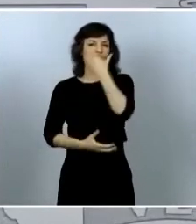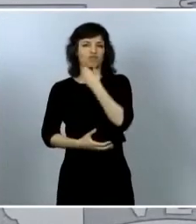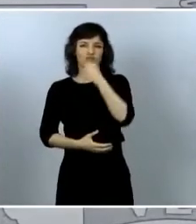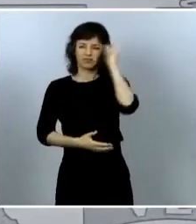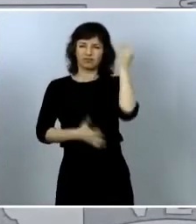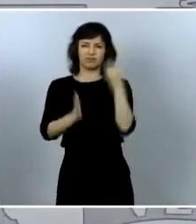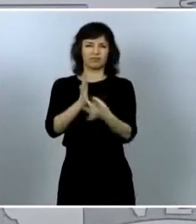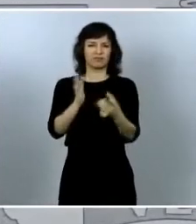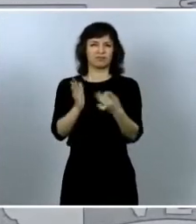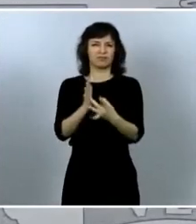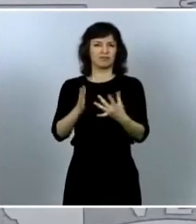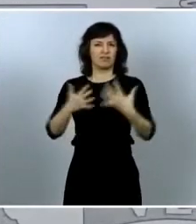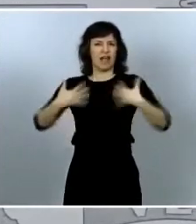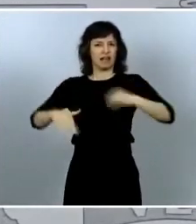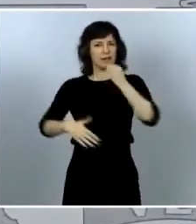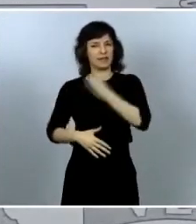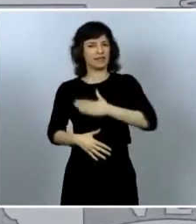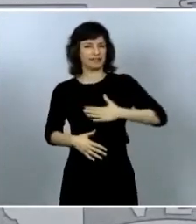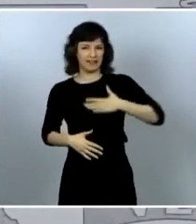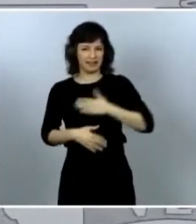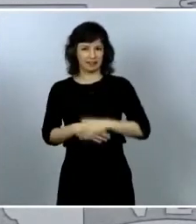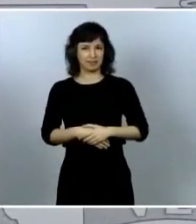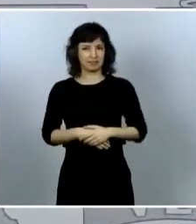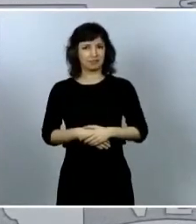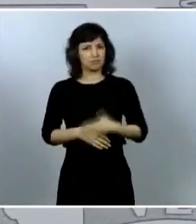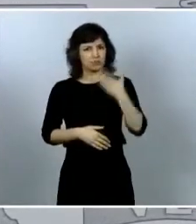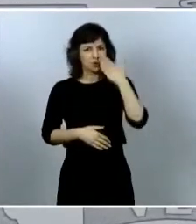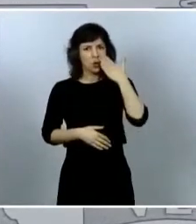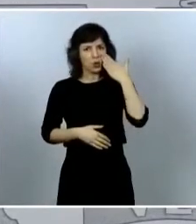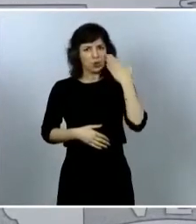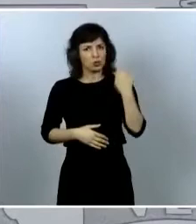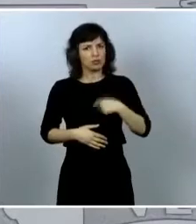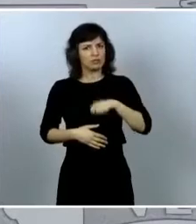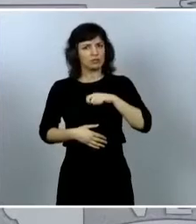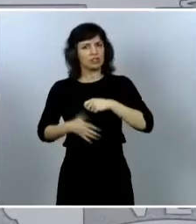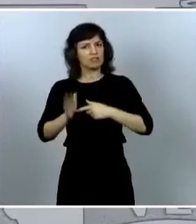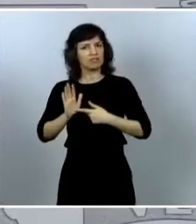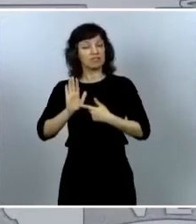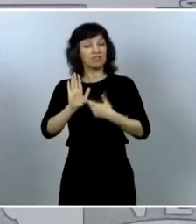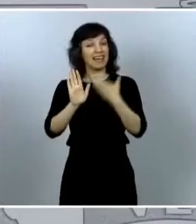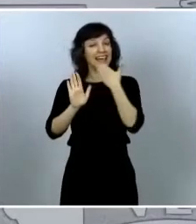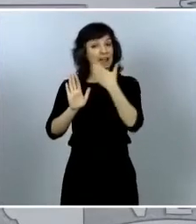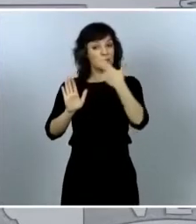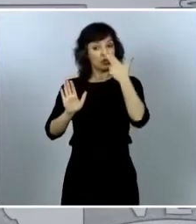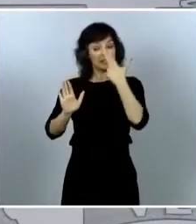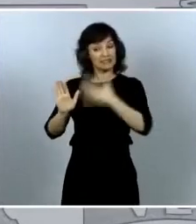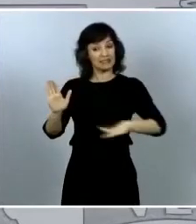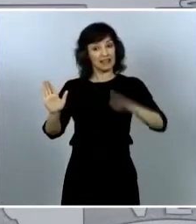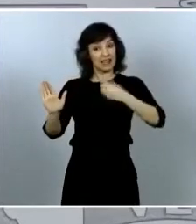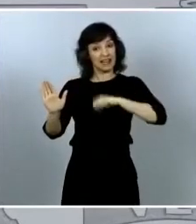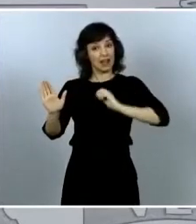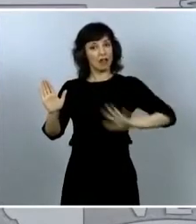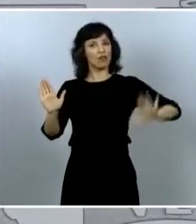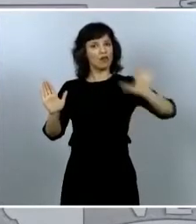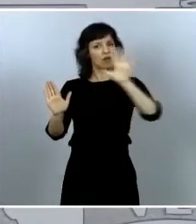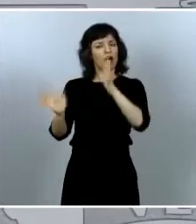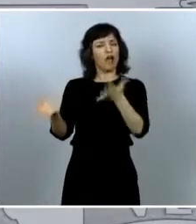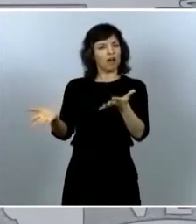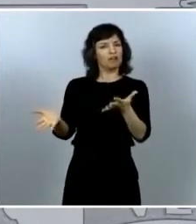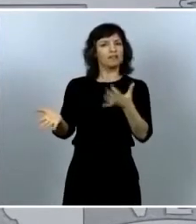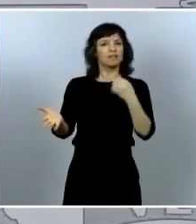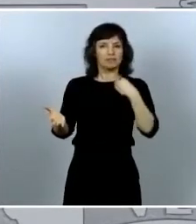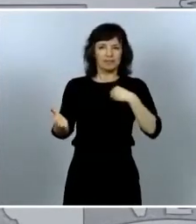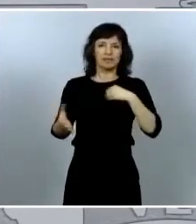país que digámoslo con orgullo sabe dar ejemplo de cómo los intereses nacionales pueden estar y ser también los de las naciones amigas